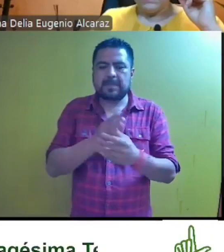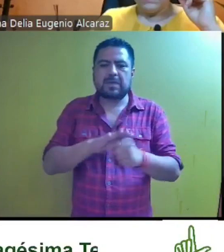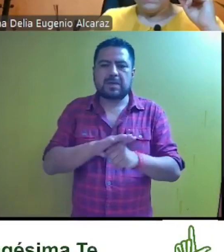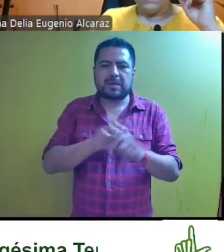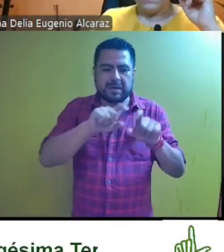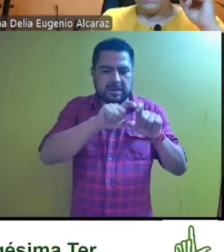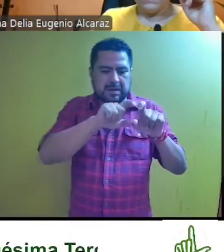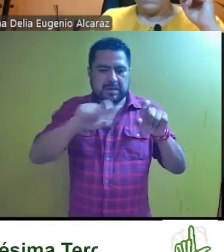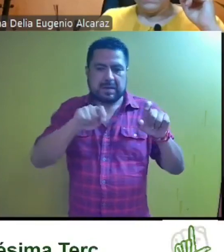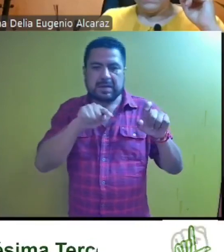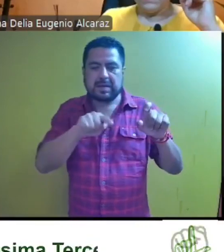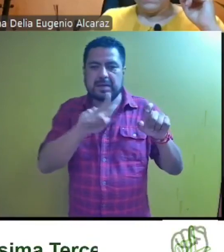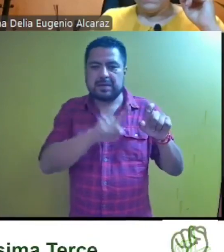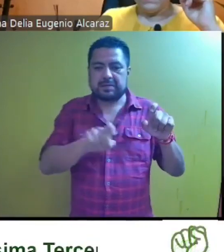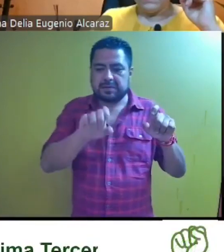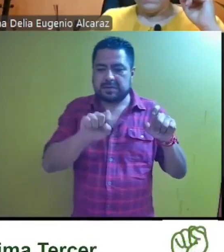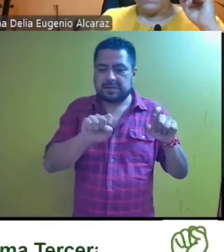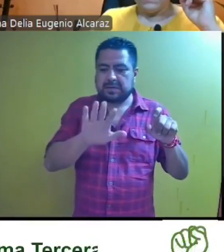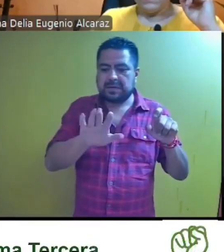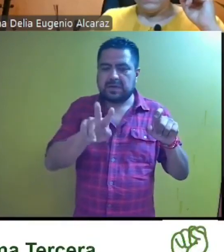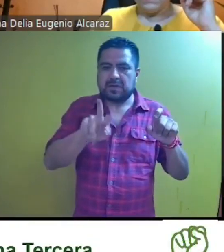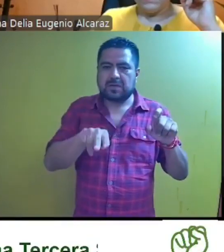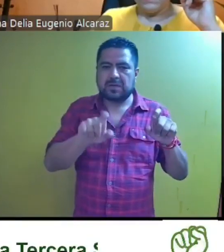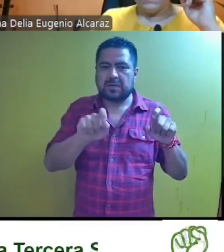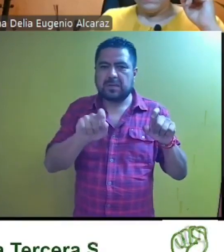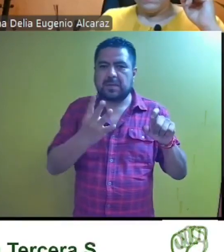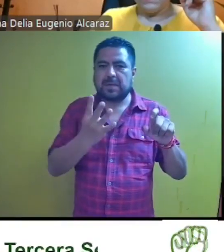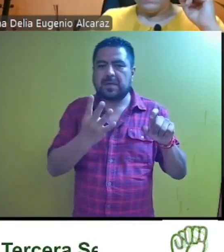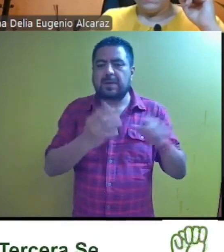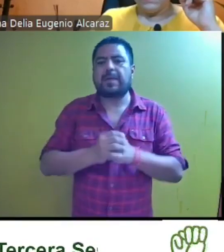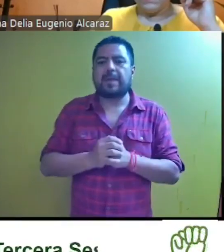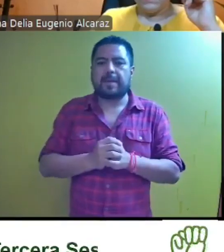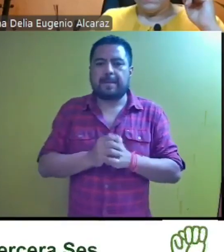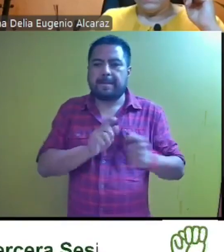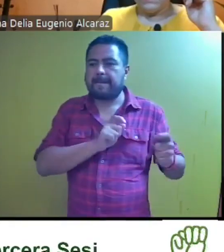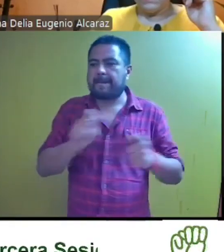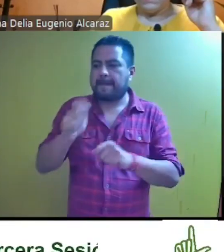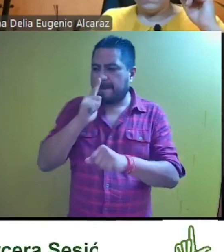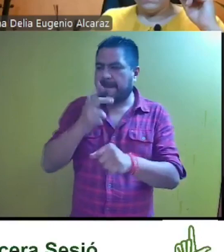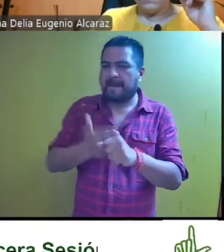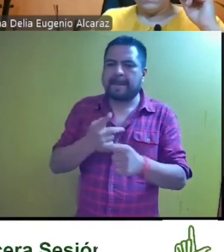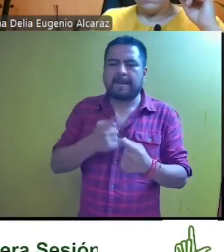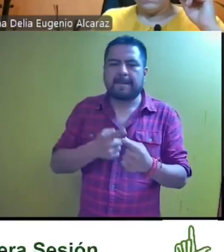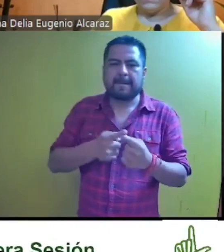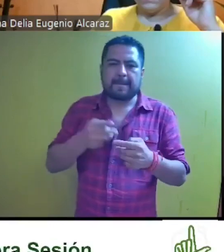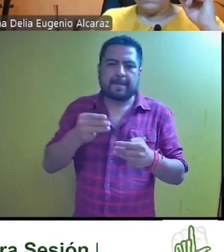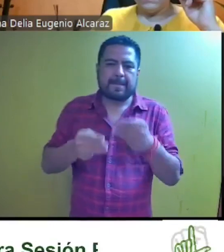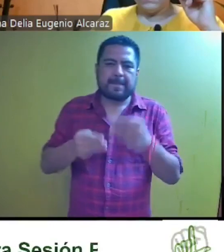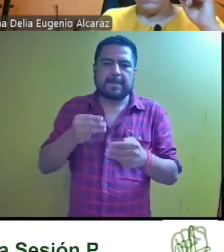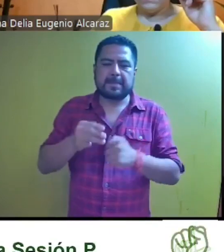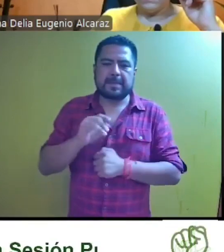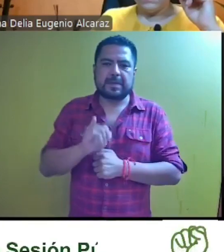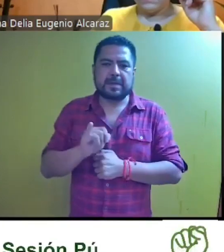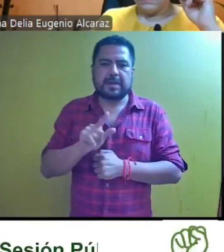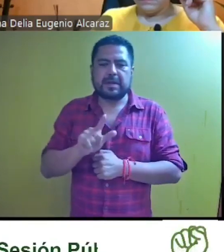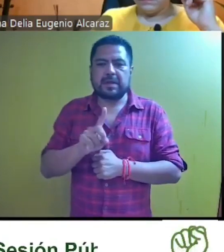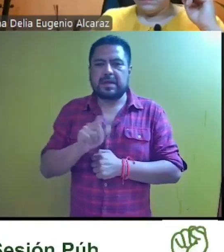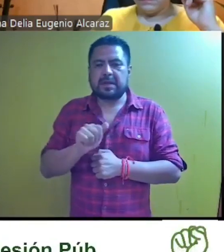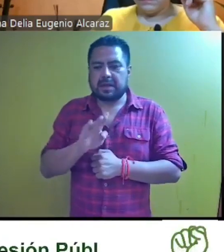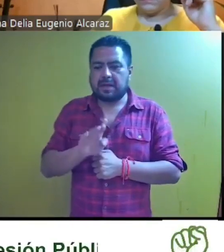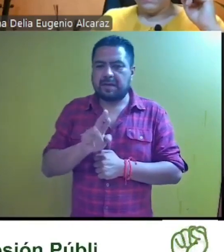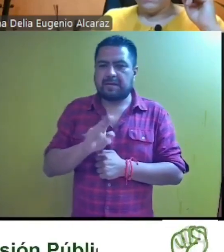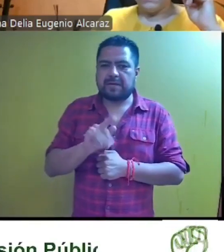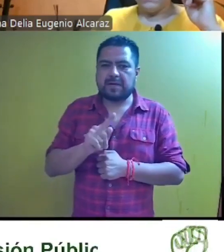electoral ciudadano 165 del 2024, que fue turnado a la ponencia de la magistrada Hilda Rosa Delgado Brito.